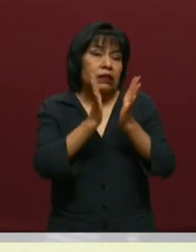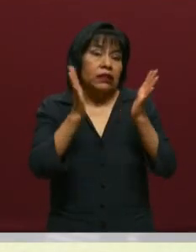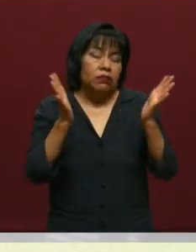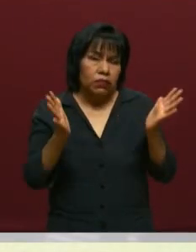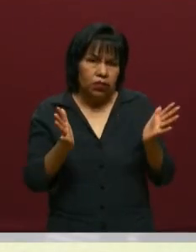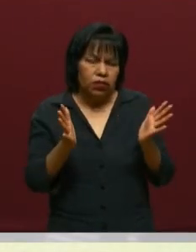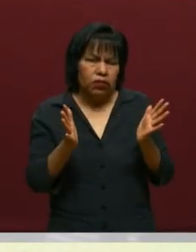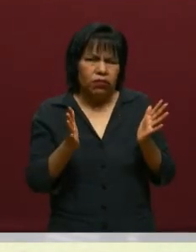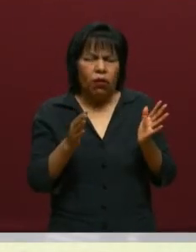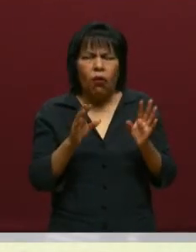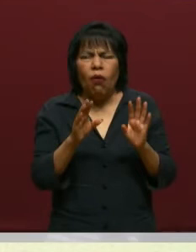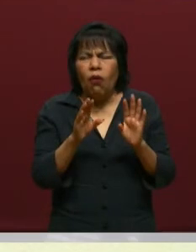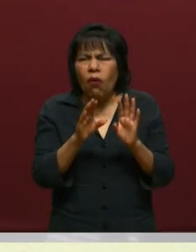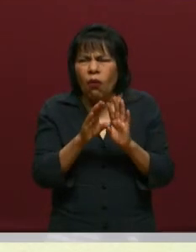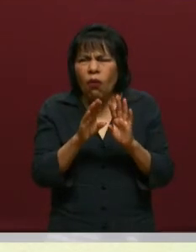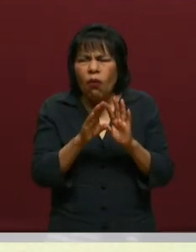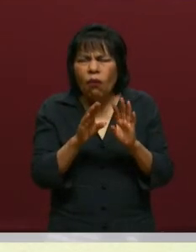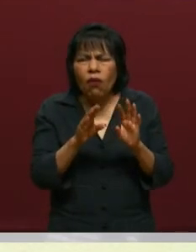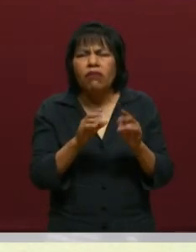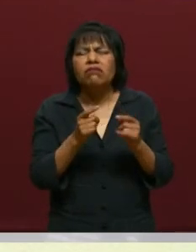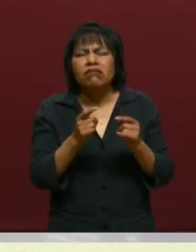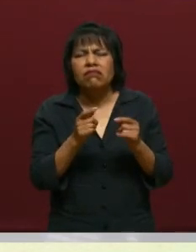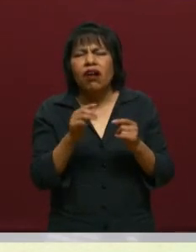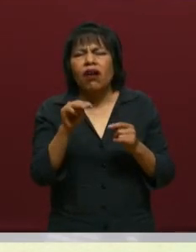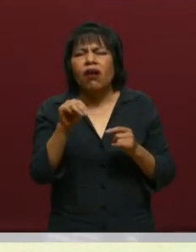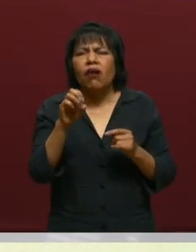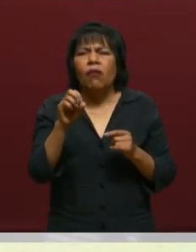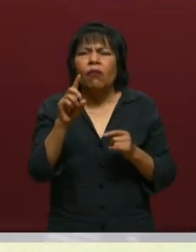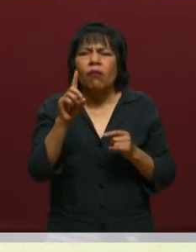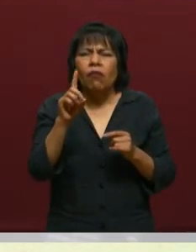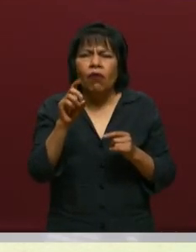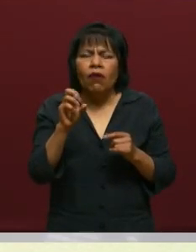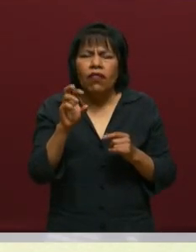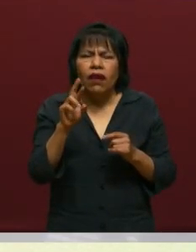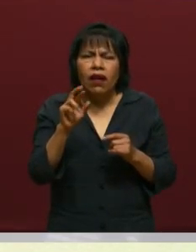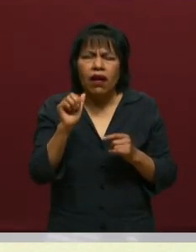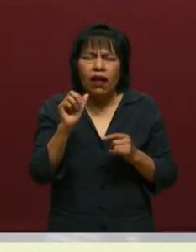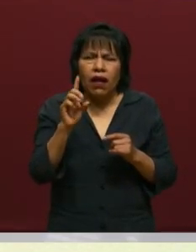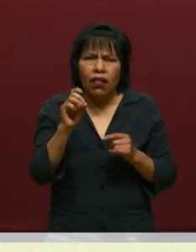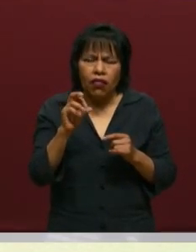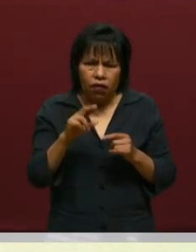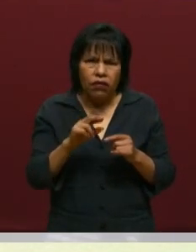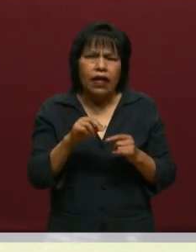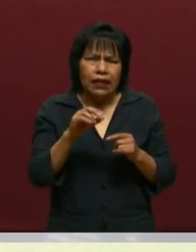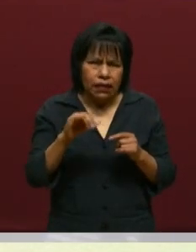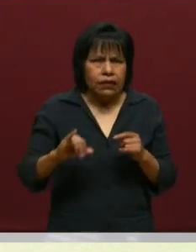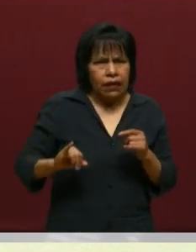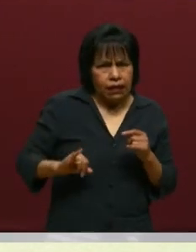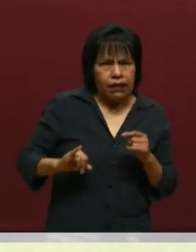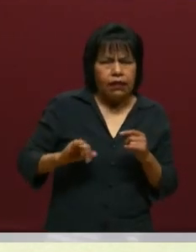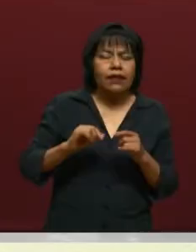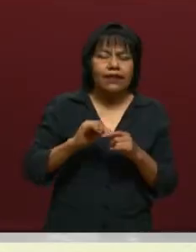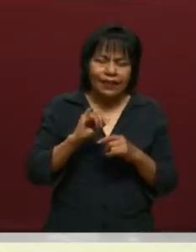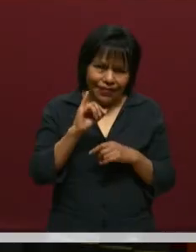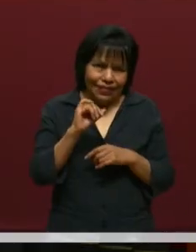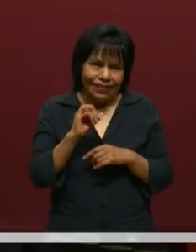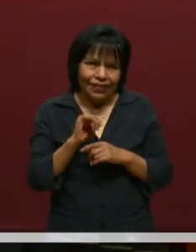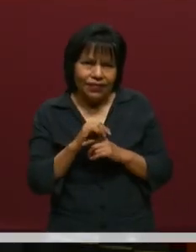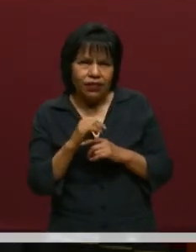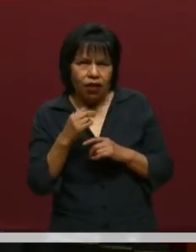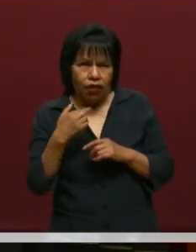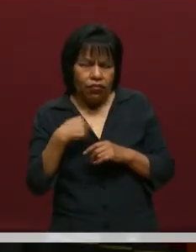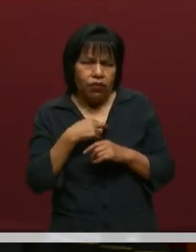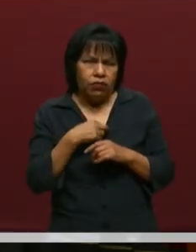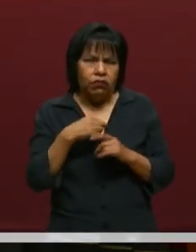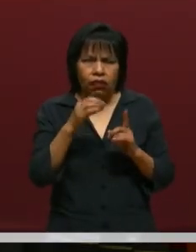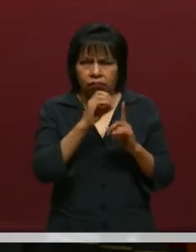como moderadores del evento. Esto también es muy interesante. Sí, nosotros como organizadores, los